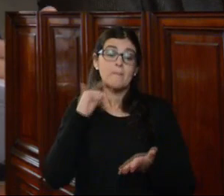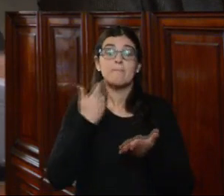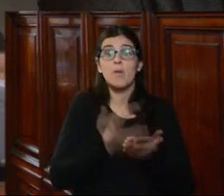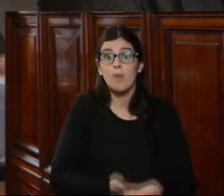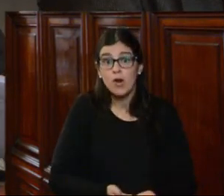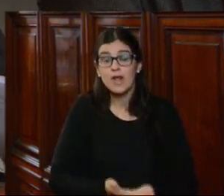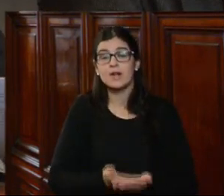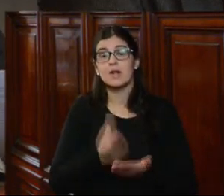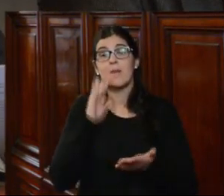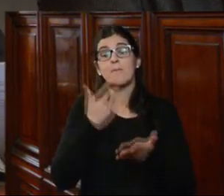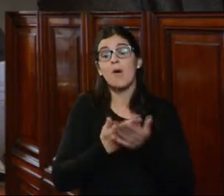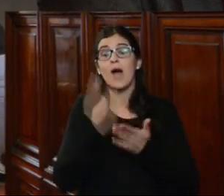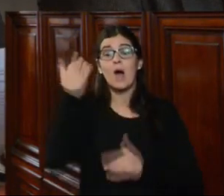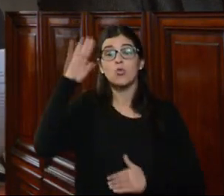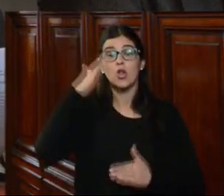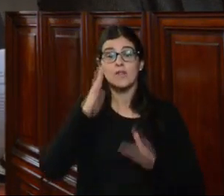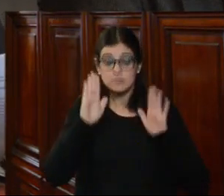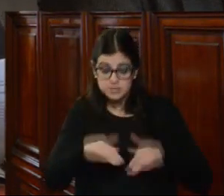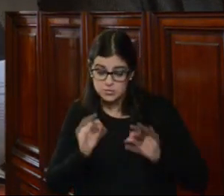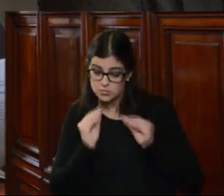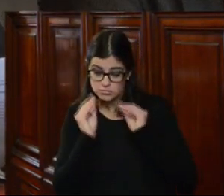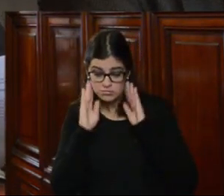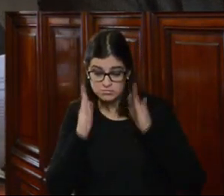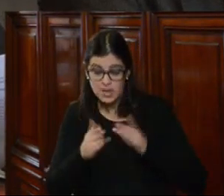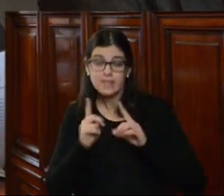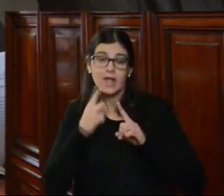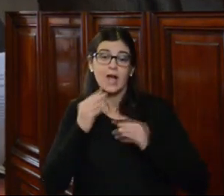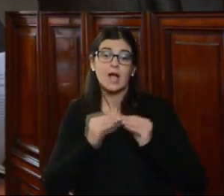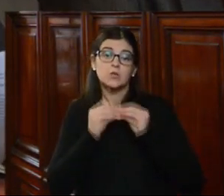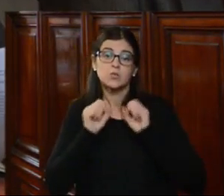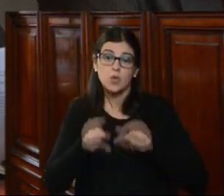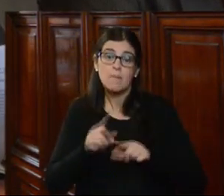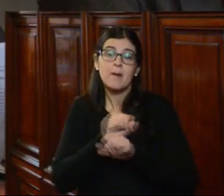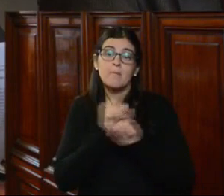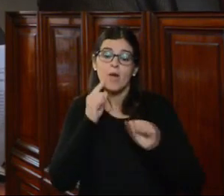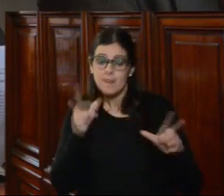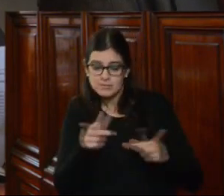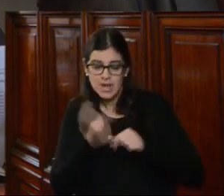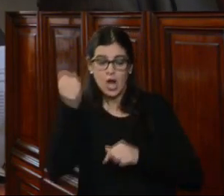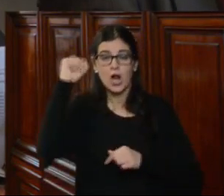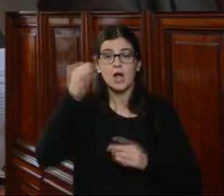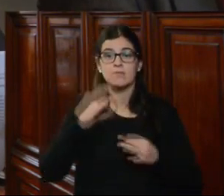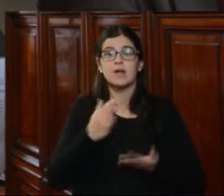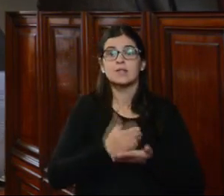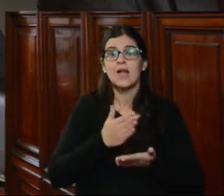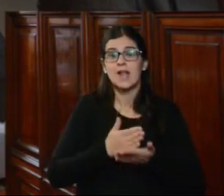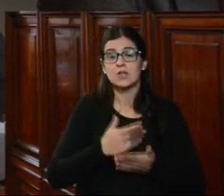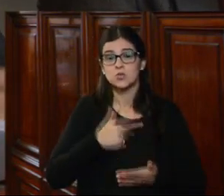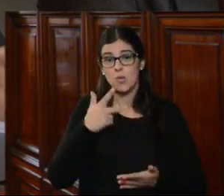a las autoridades competentes las medidas que estime pertinentes para poner fin a la violación de derechos humanos,